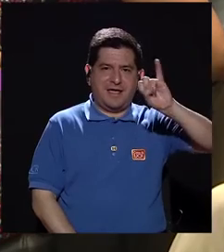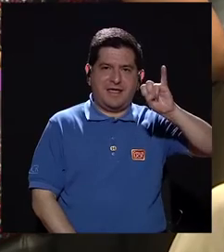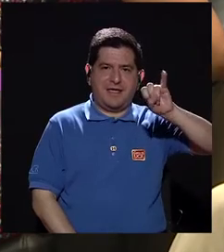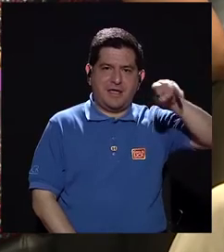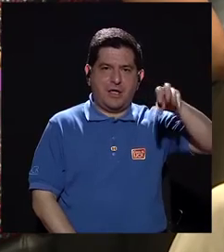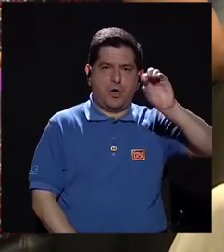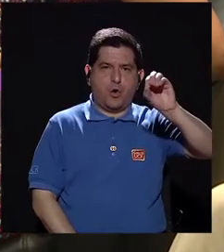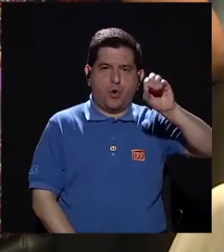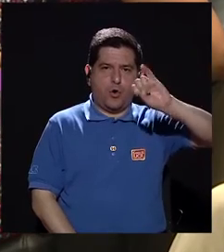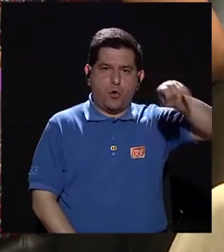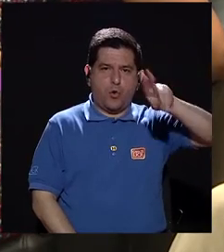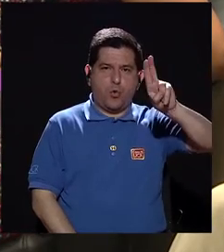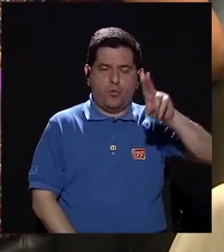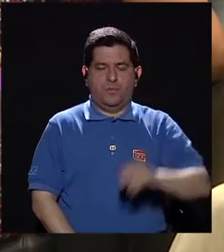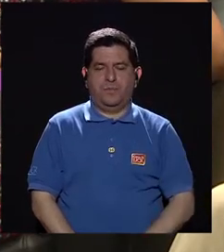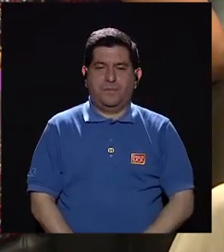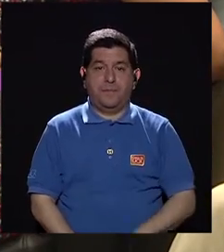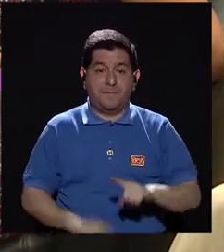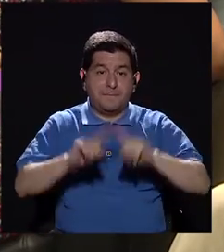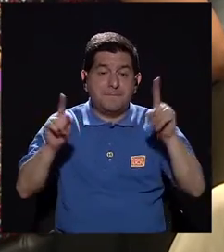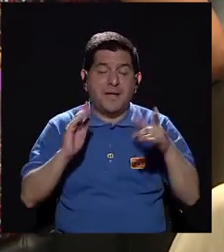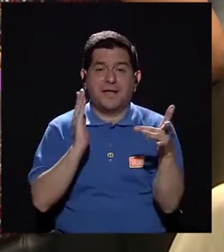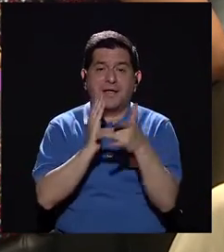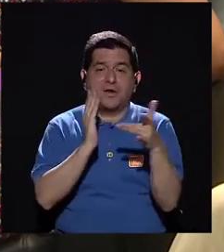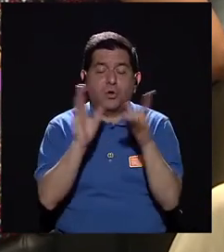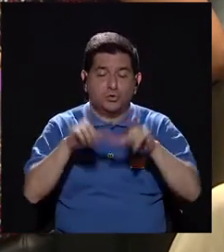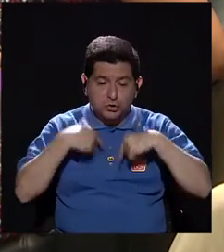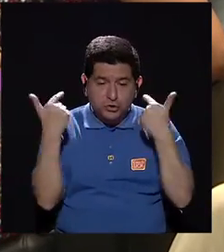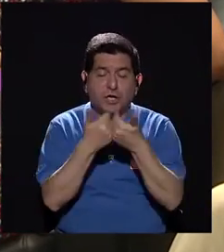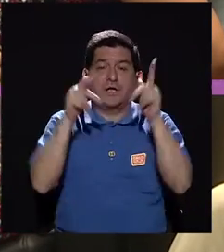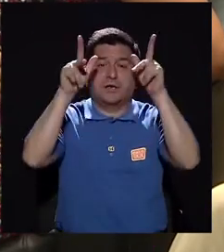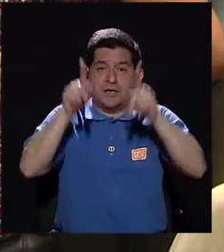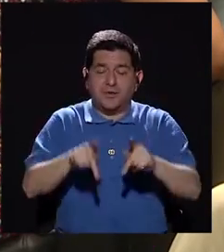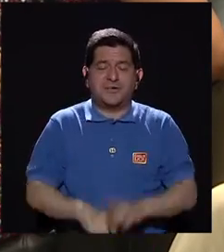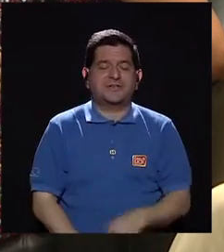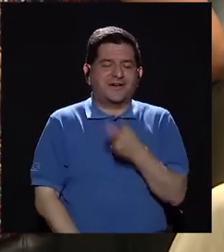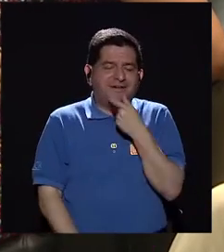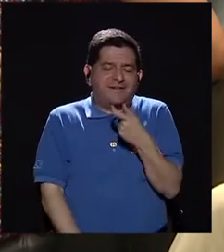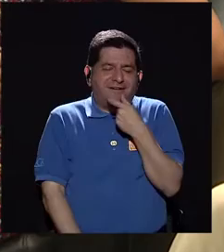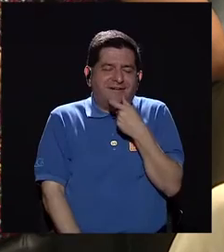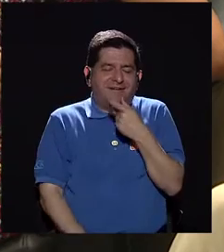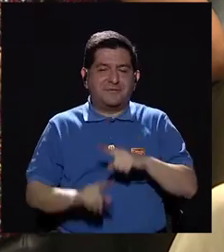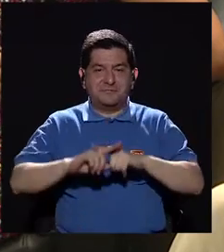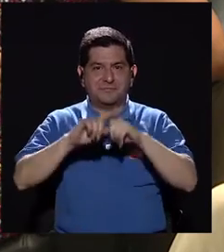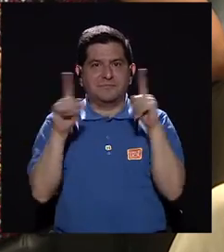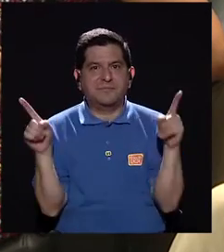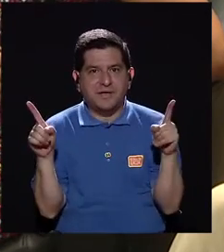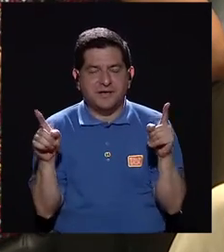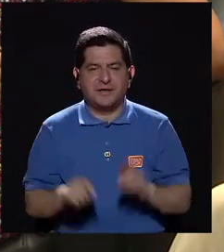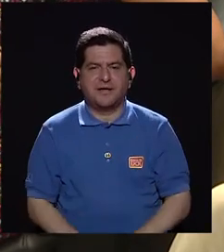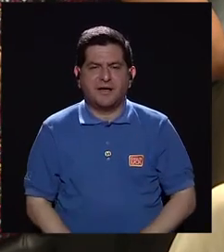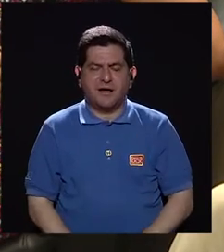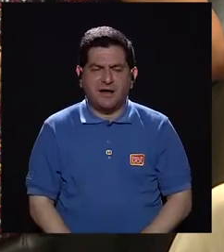Pero todo por medio de técnicas grupales y donde las personas se van a reír, pero van a conocer